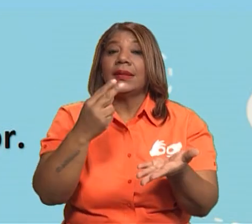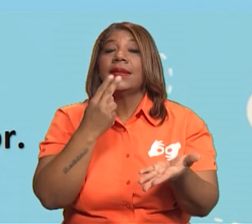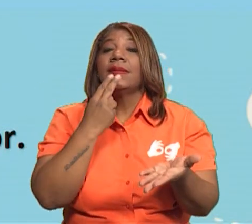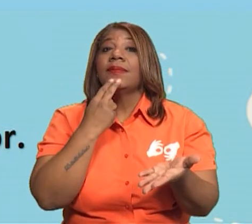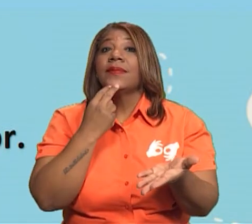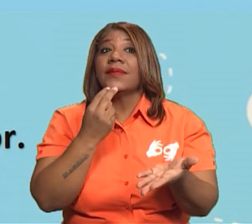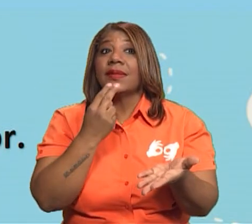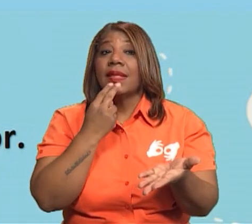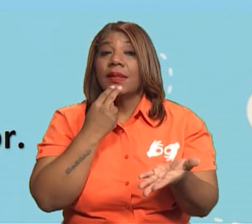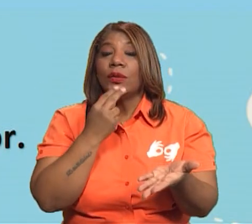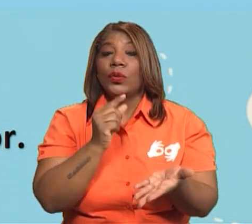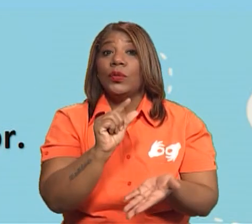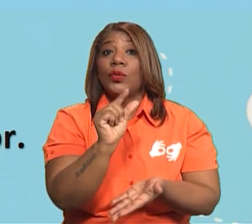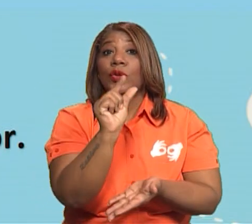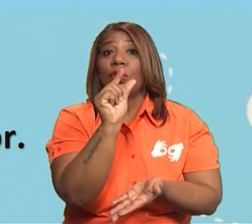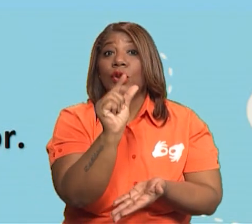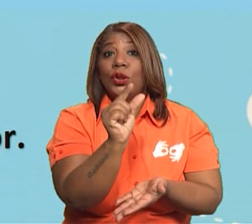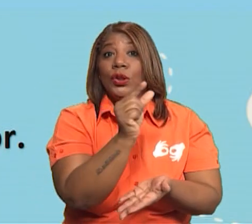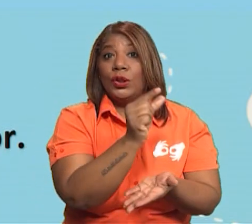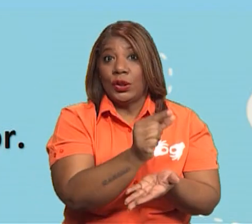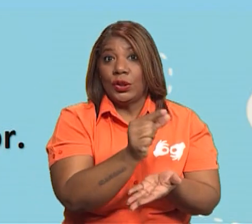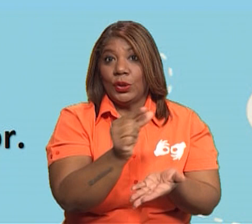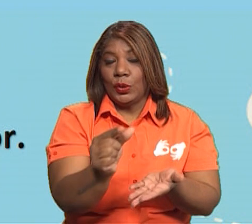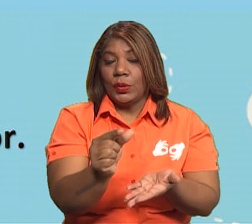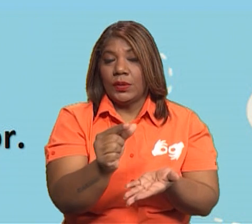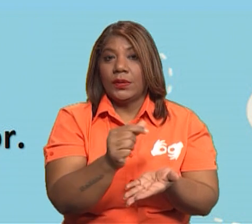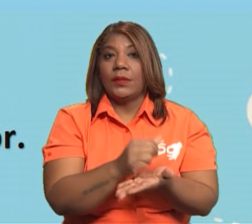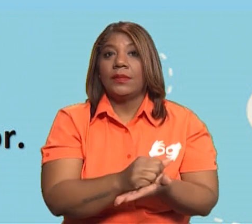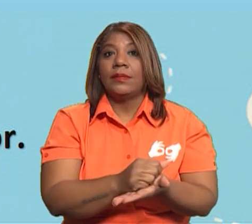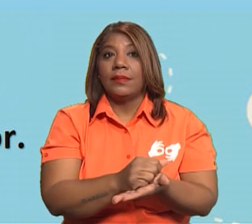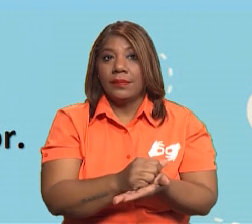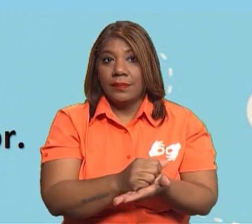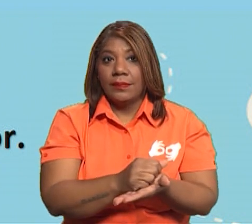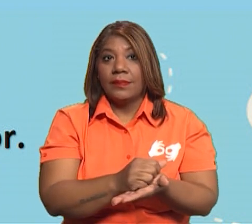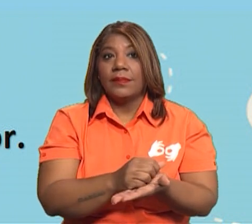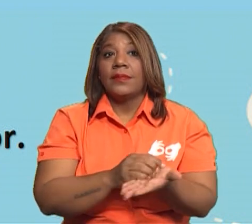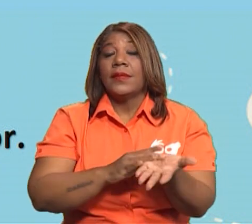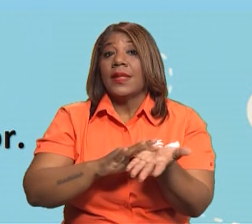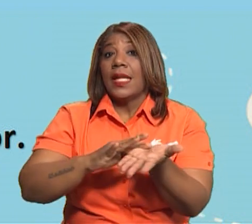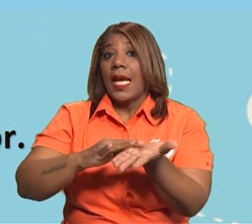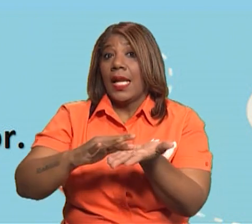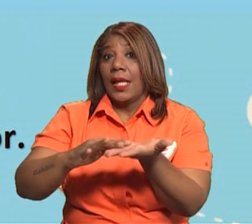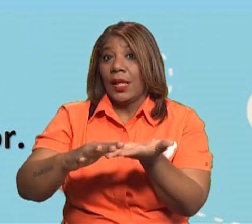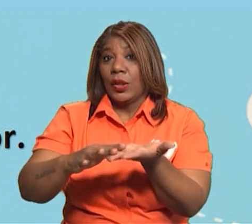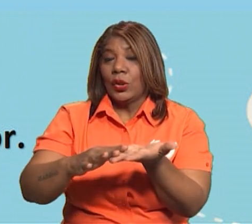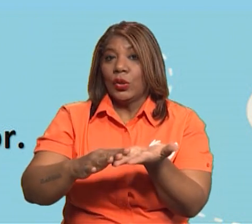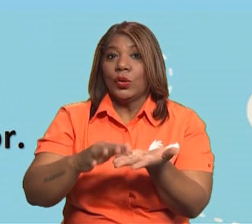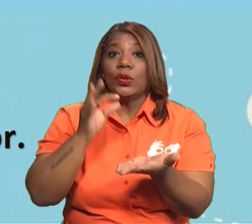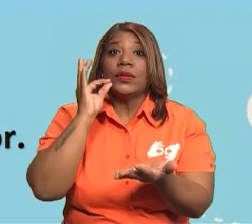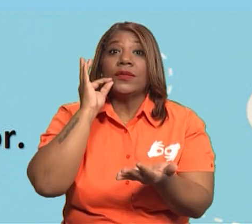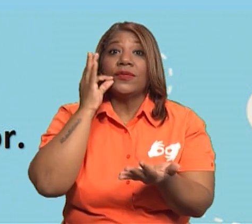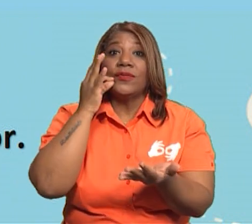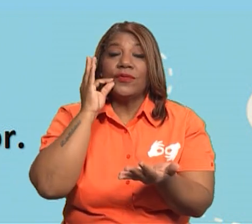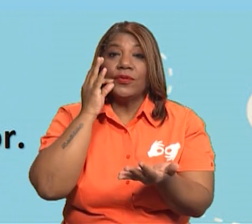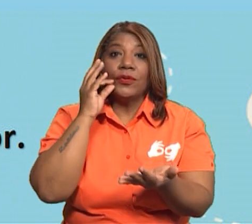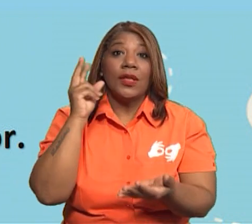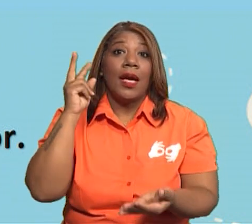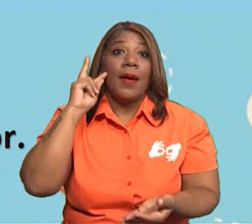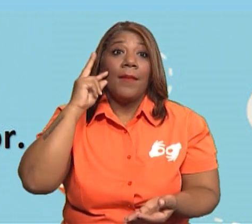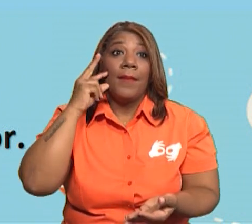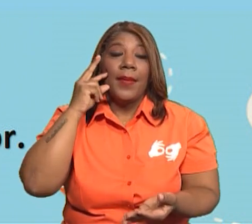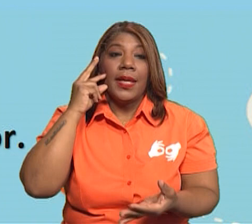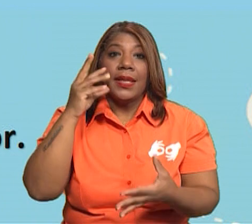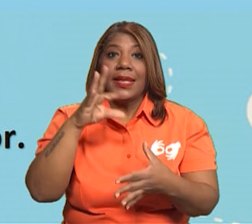todos en porciones pequeñas. Tenemos también almidones, granos, tenemos frutas y vegetales, tenemos